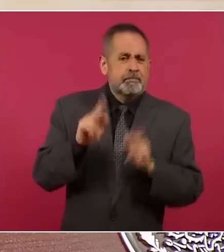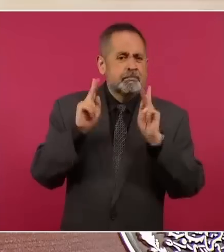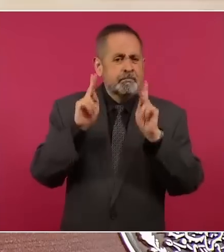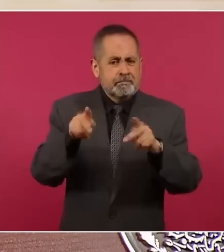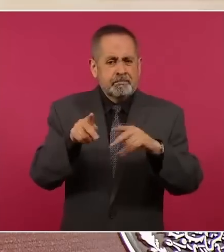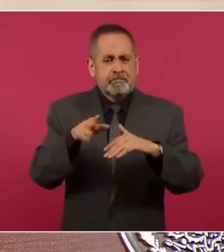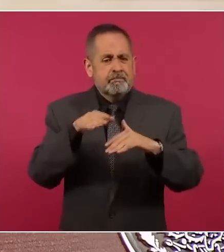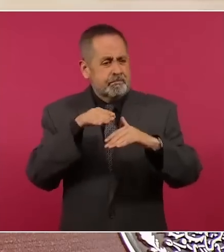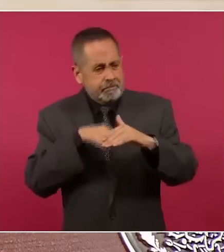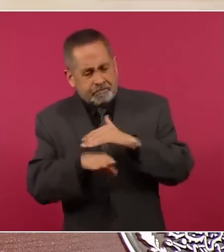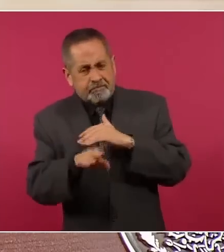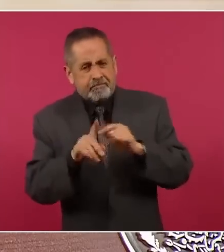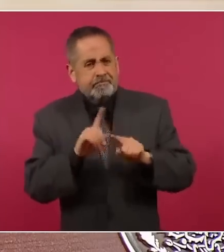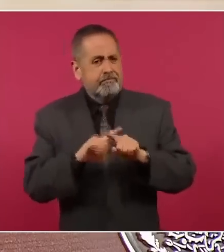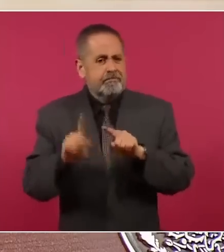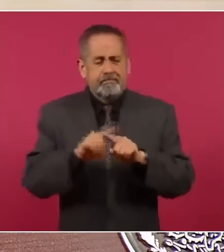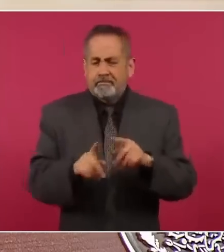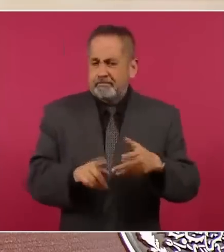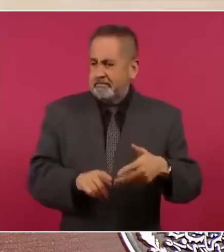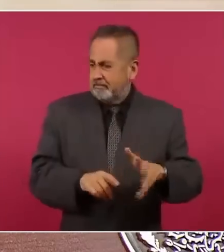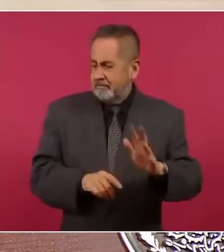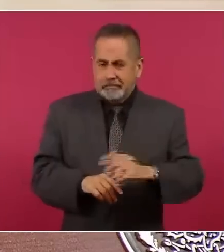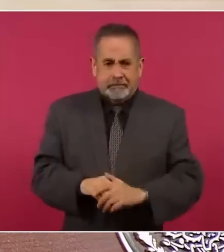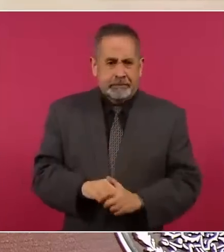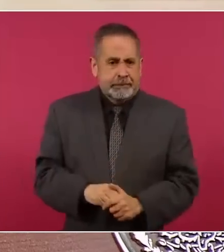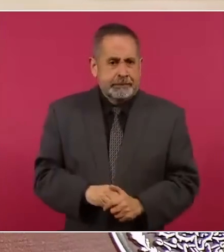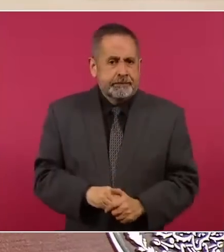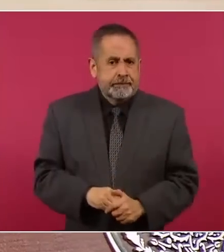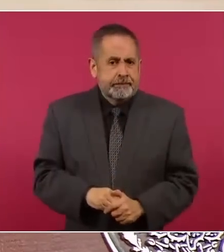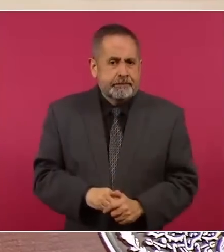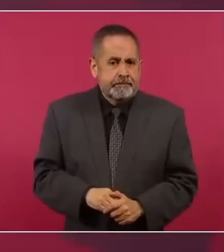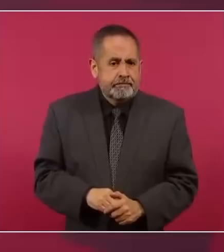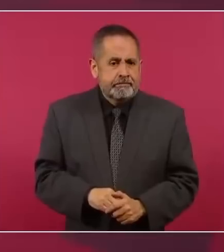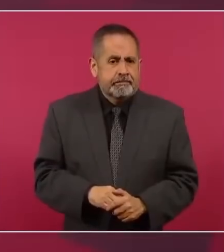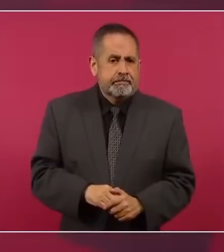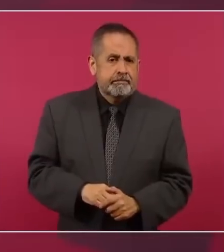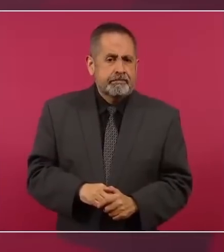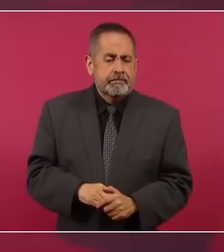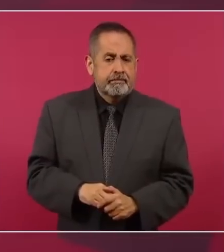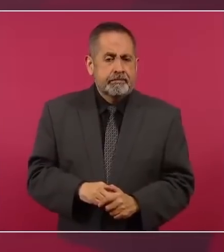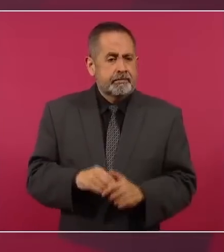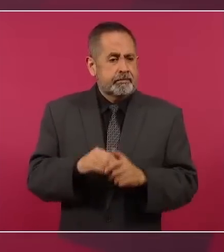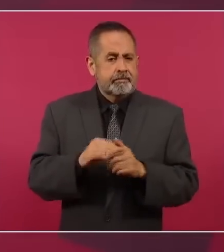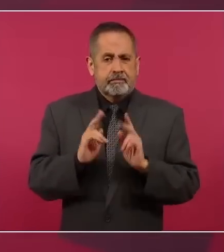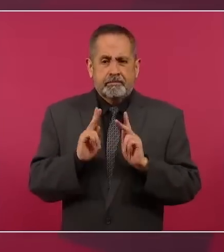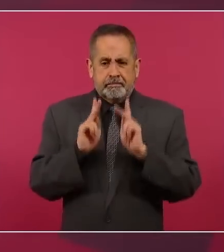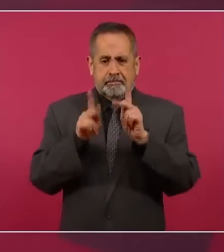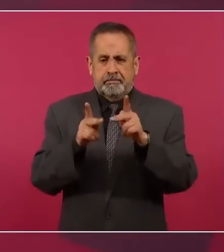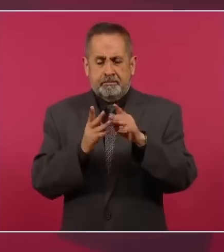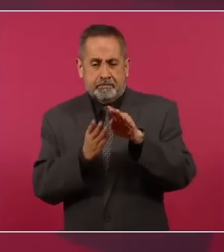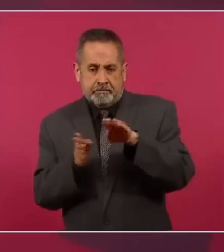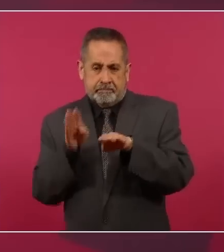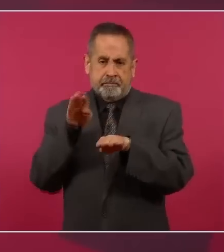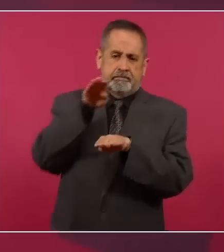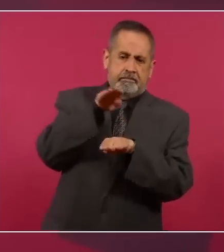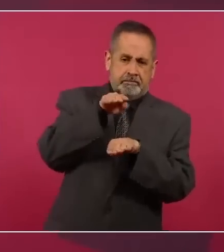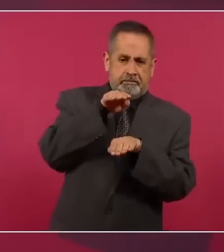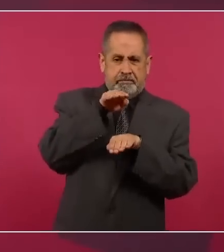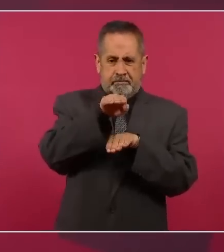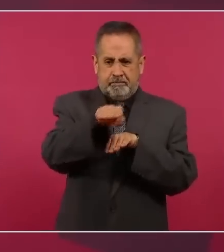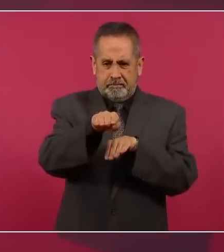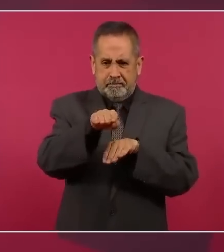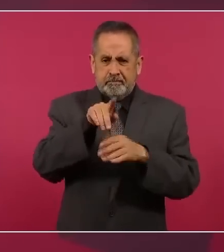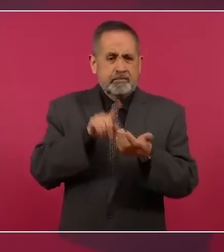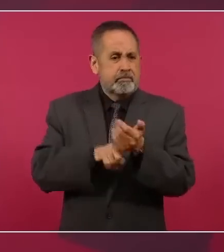de vías elevadas, de los